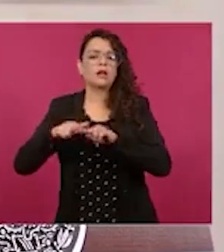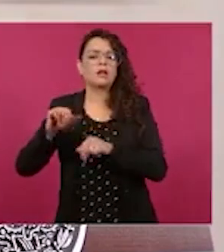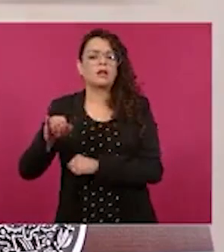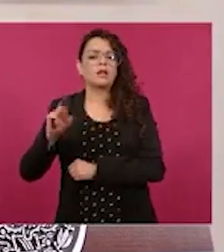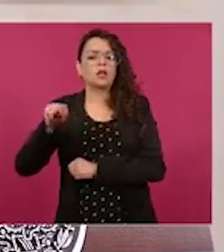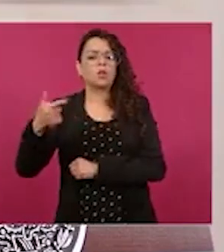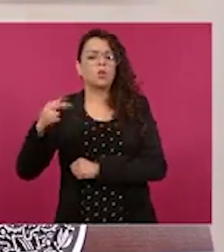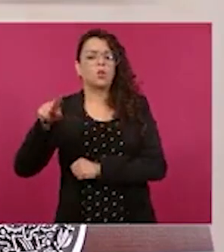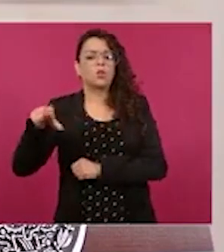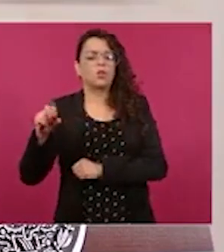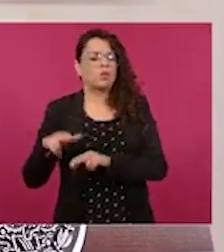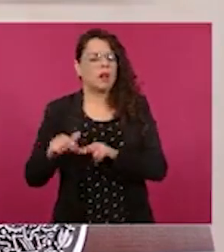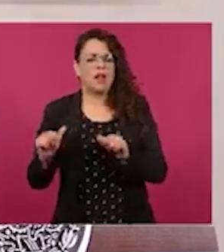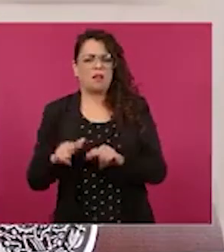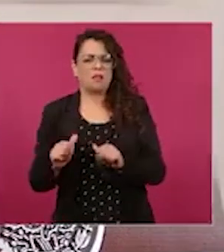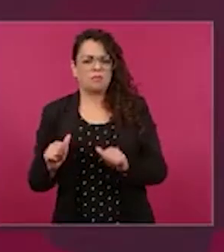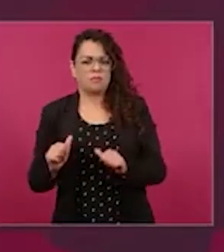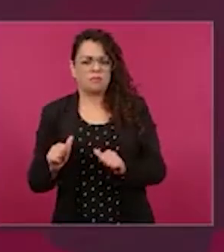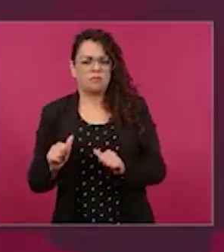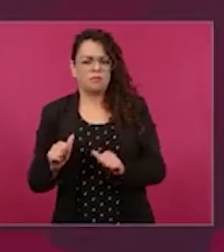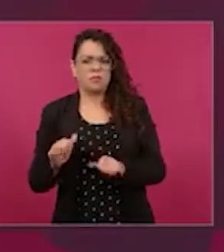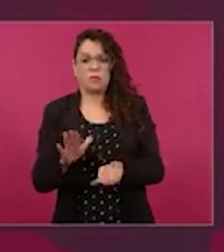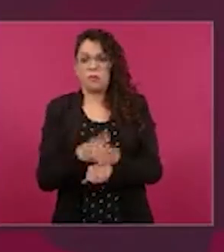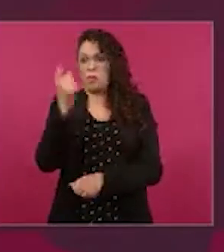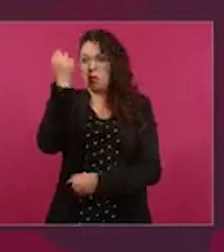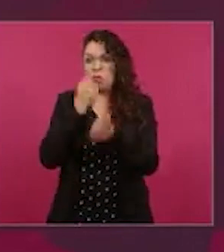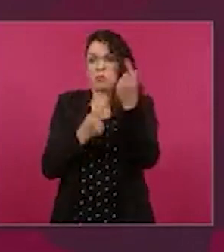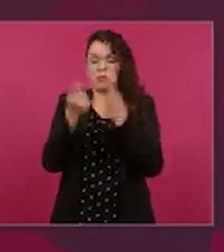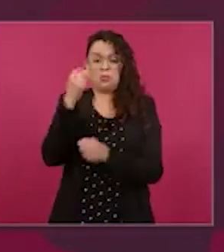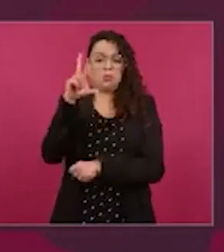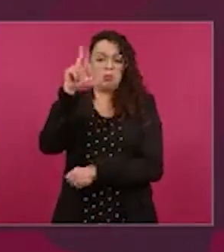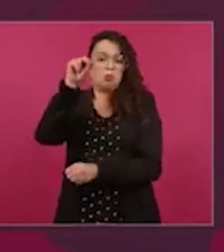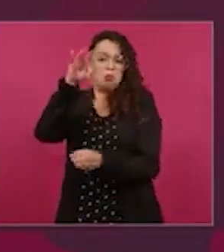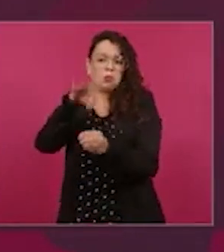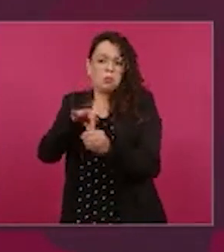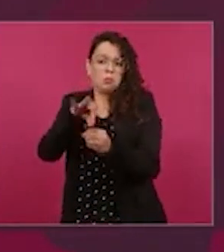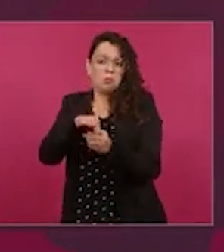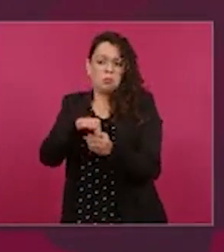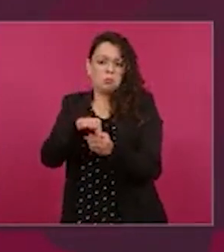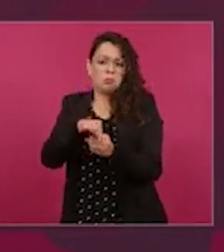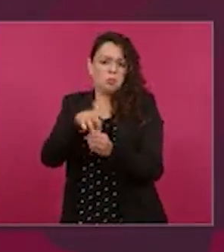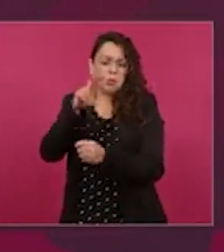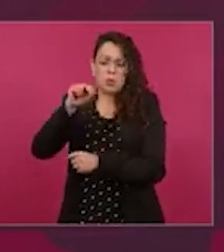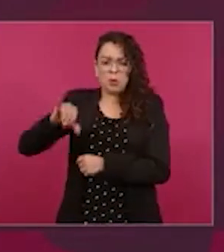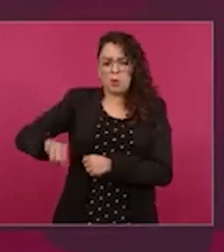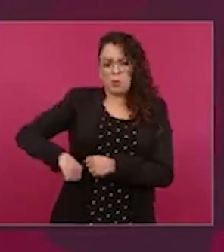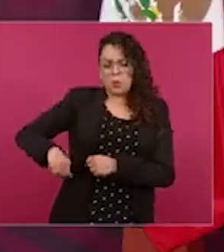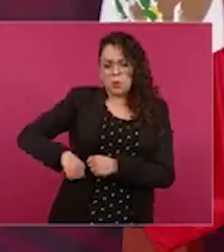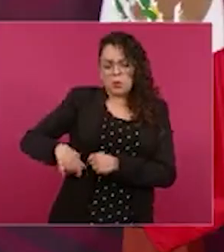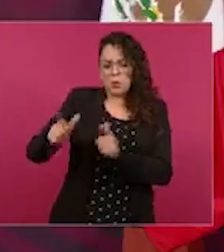porque hay quienes no van a votar por Morena